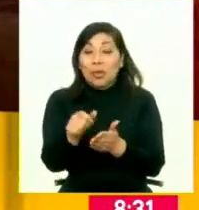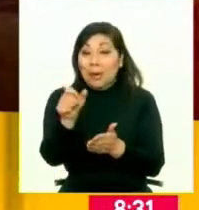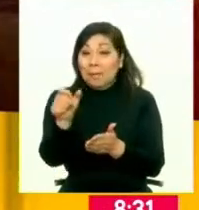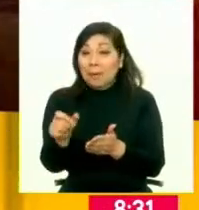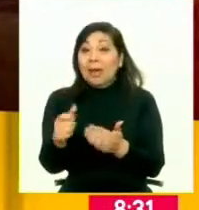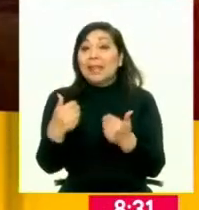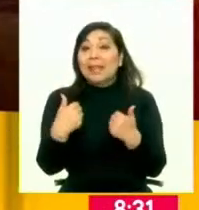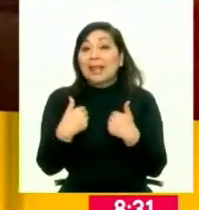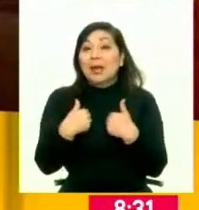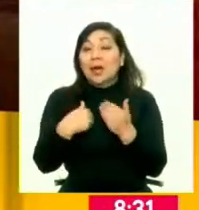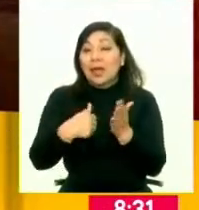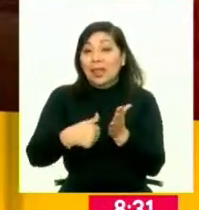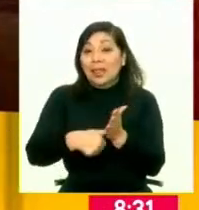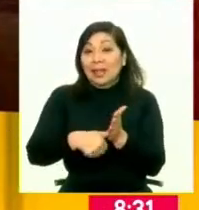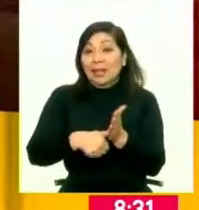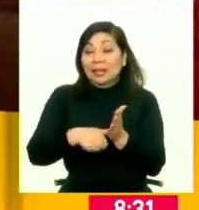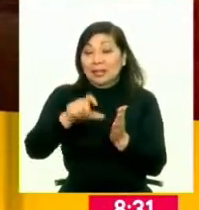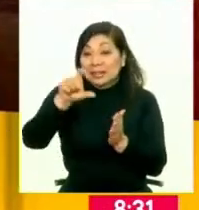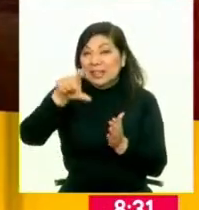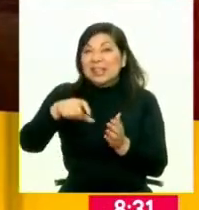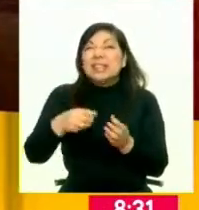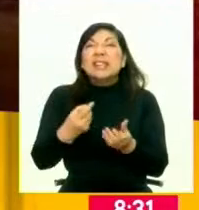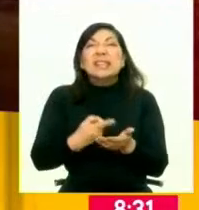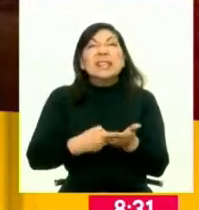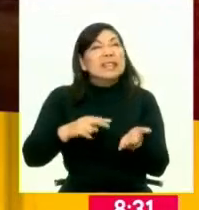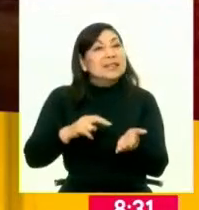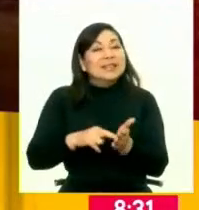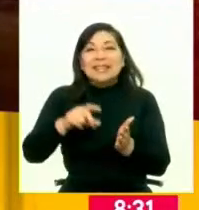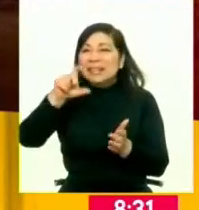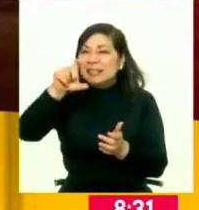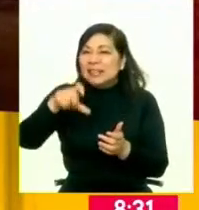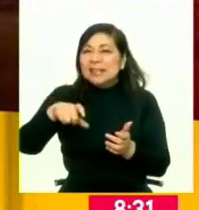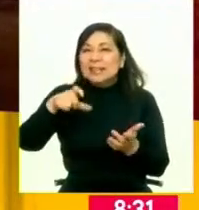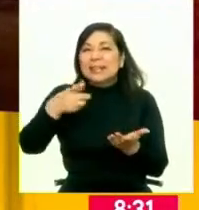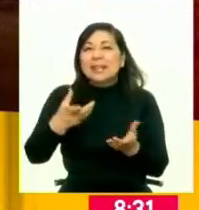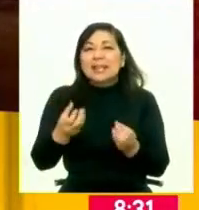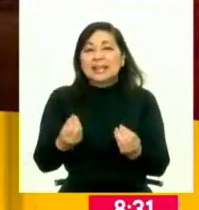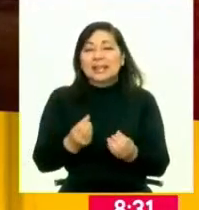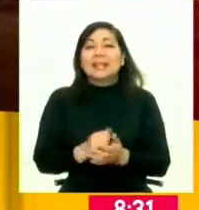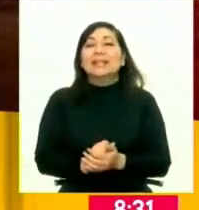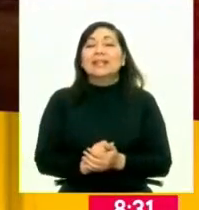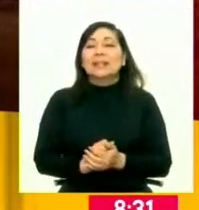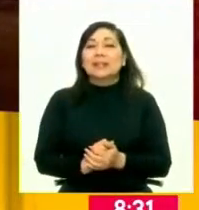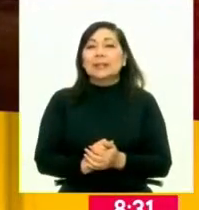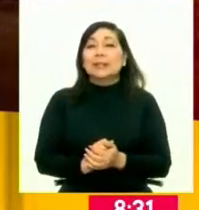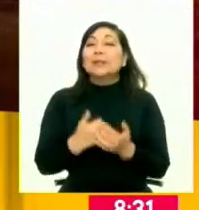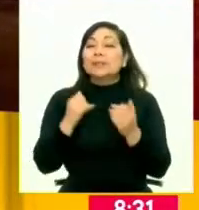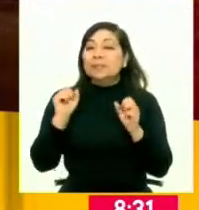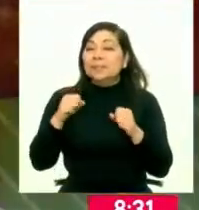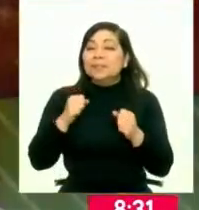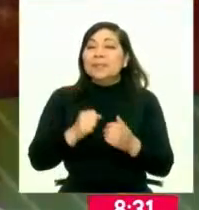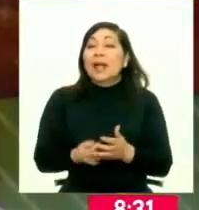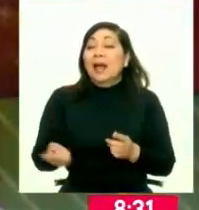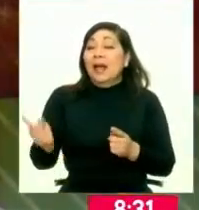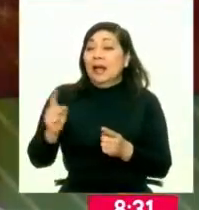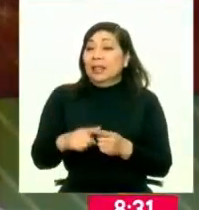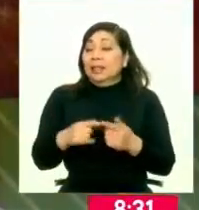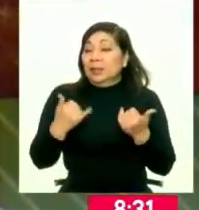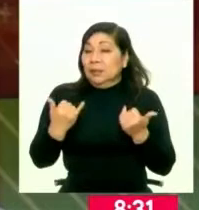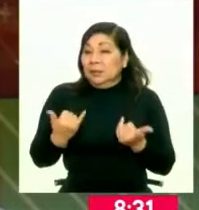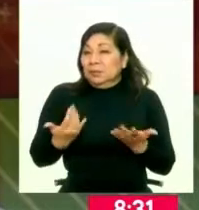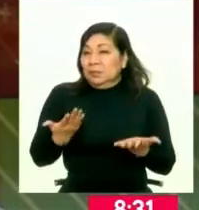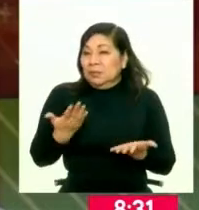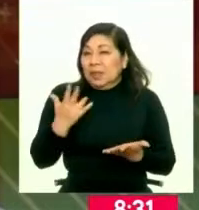peruanos tengamos un DNI electrónico. ¿En qué consiste este esfuerzo que vienen haciendo desde la RENIE? Efectivamente, hasta el momento tenemos